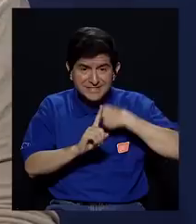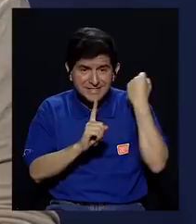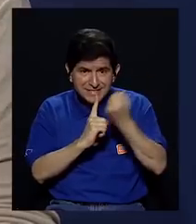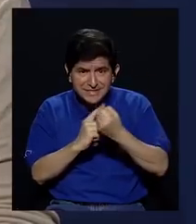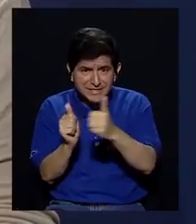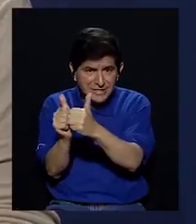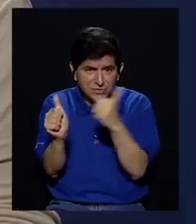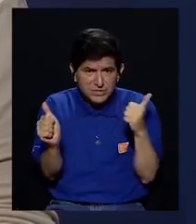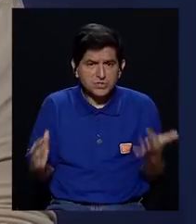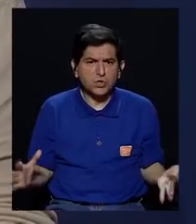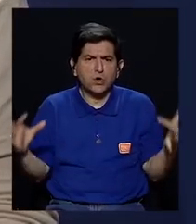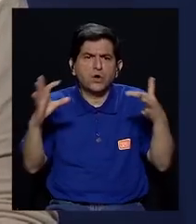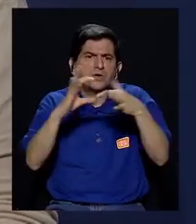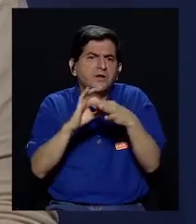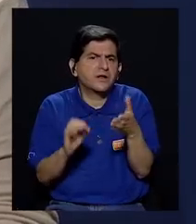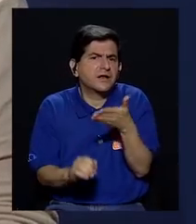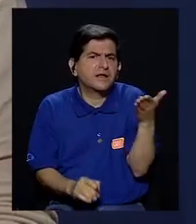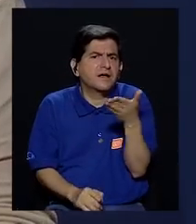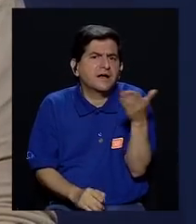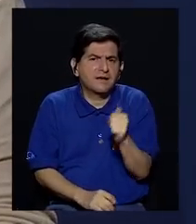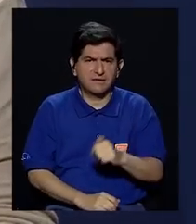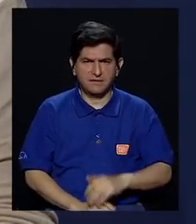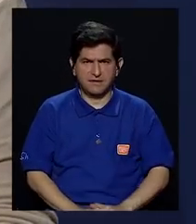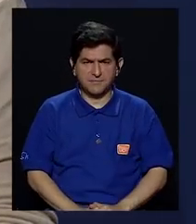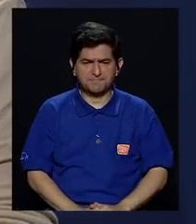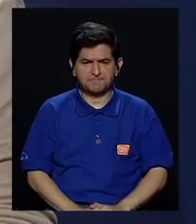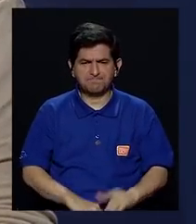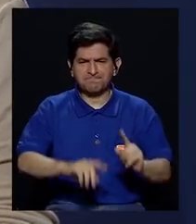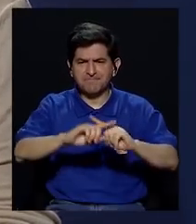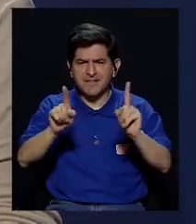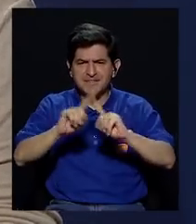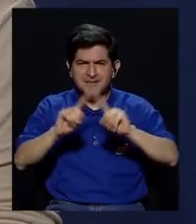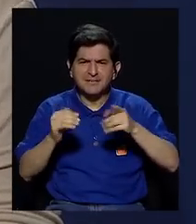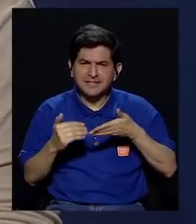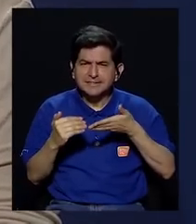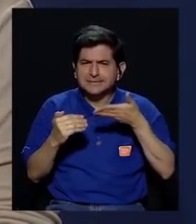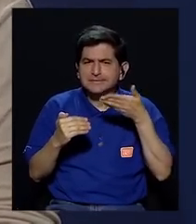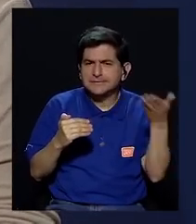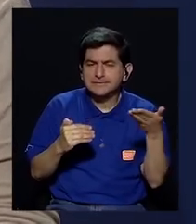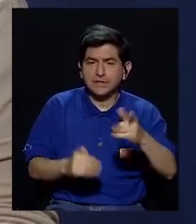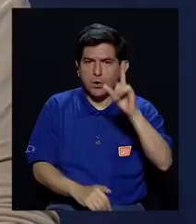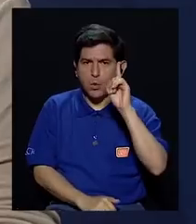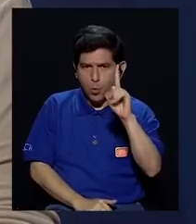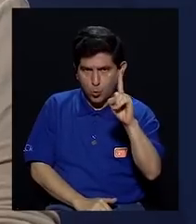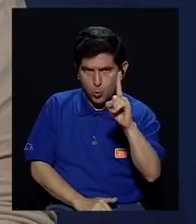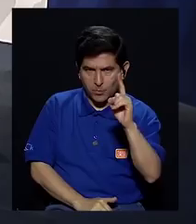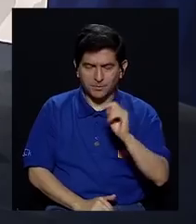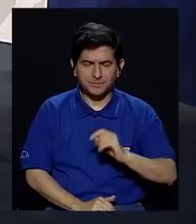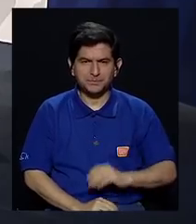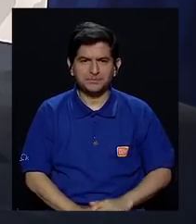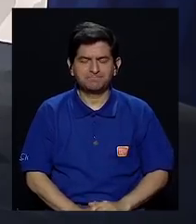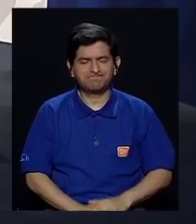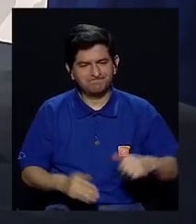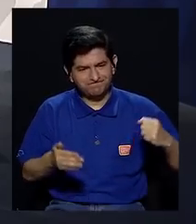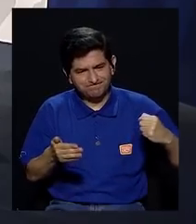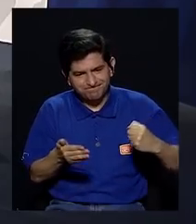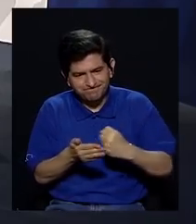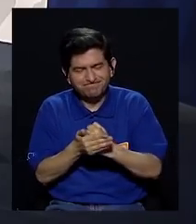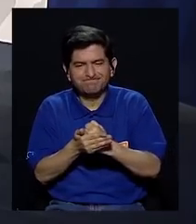retroceso tiene que ver con varios factores. Uno de ellos es,